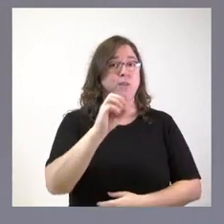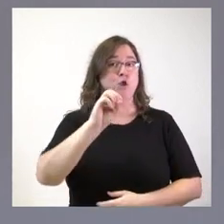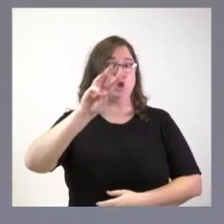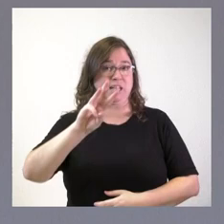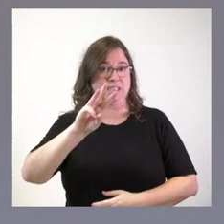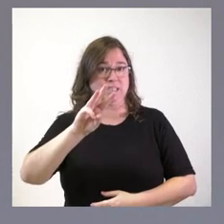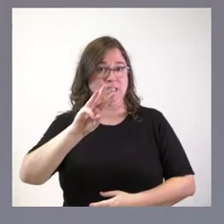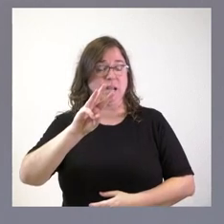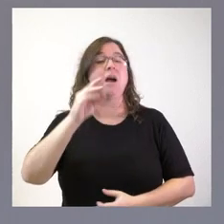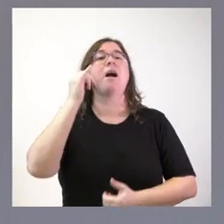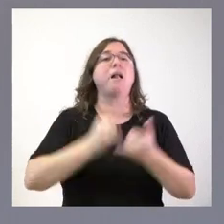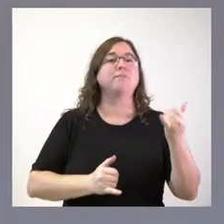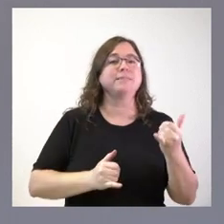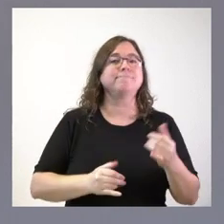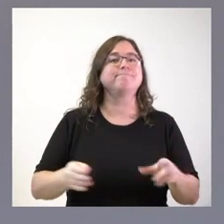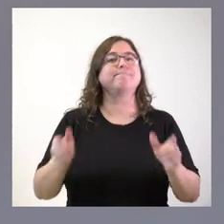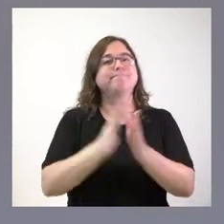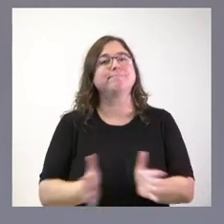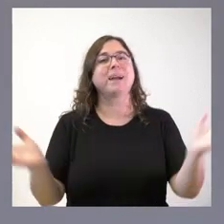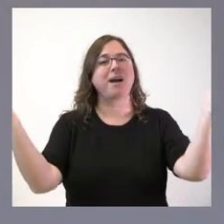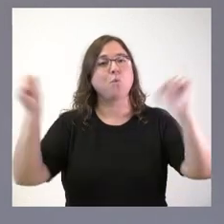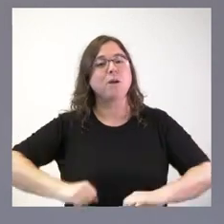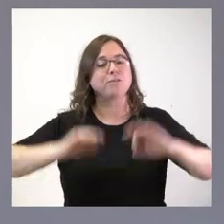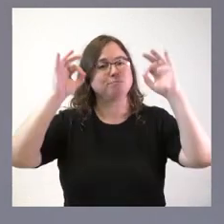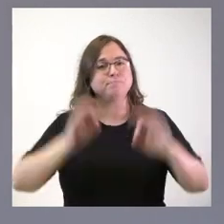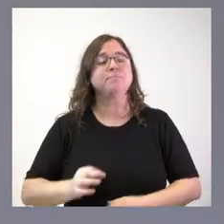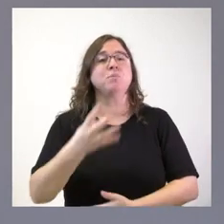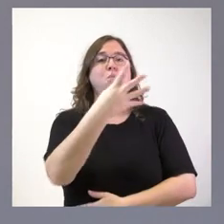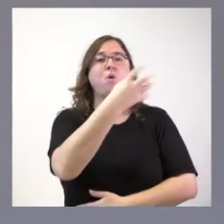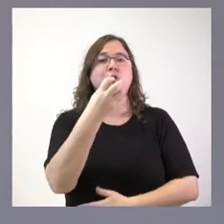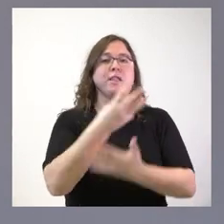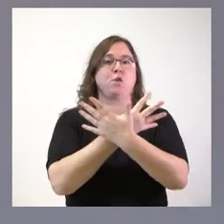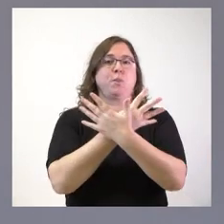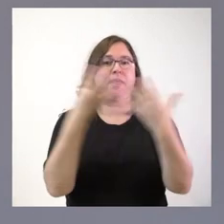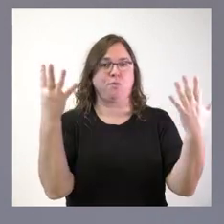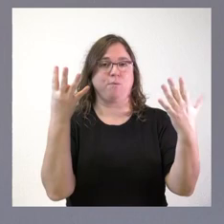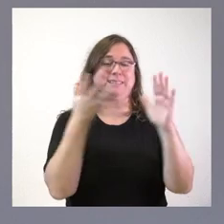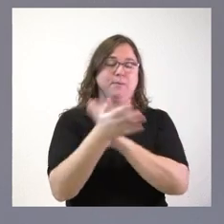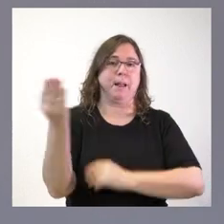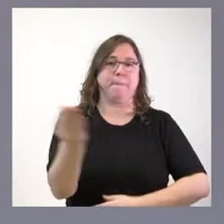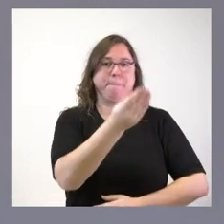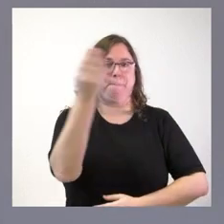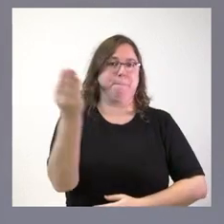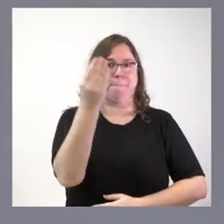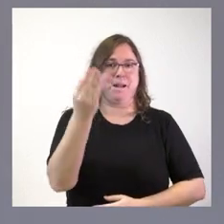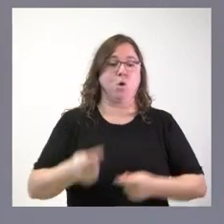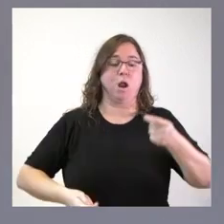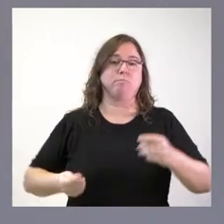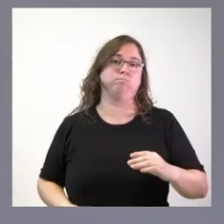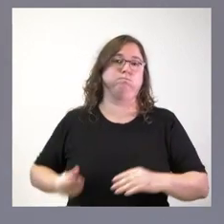lo que finalmente se acuerda y se aprueba son 419, mejorando las aportaciones a las